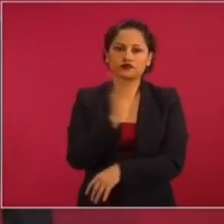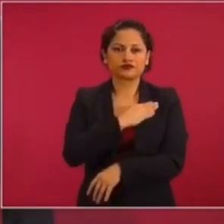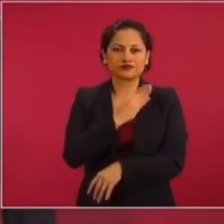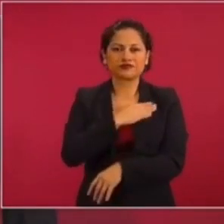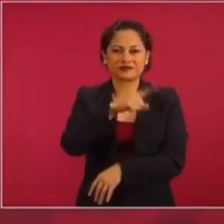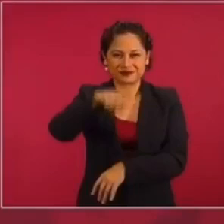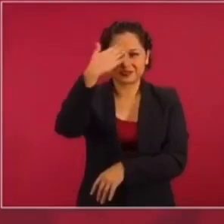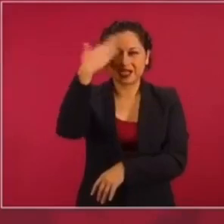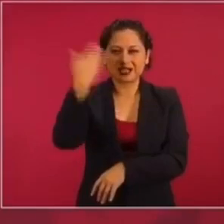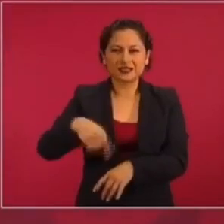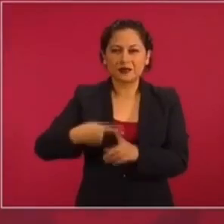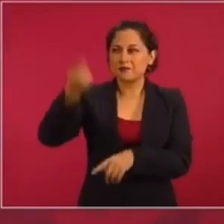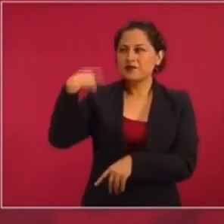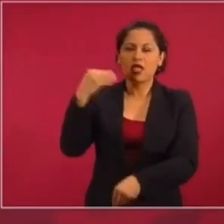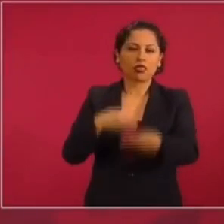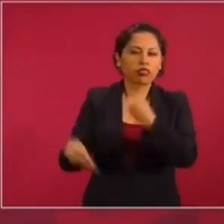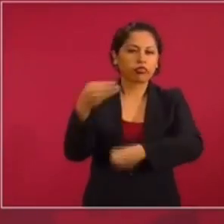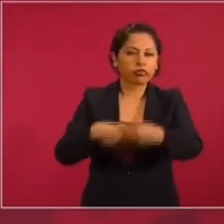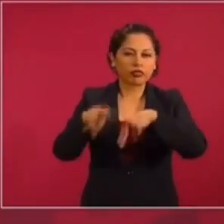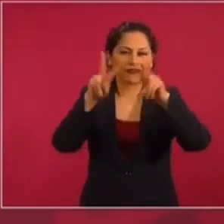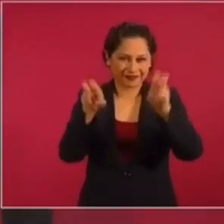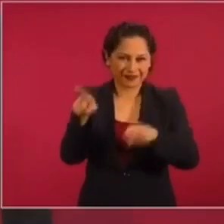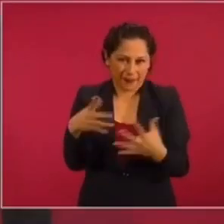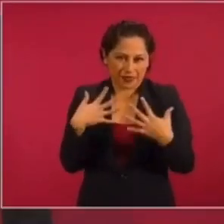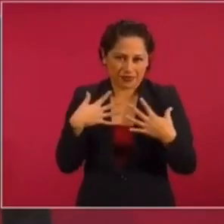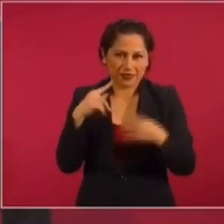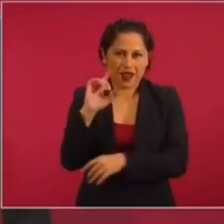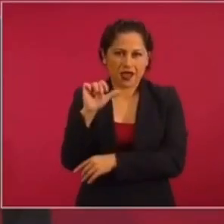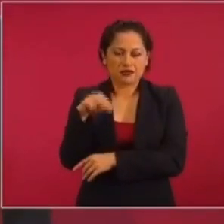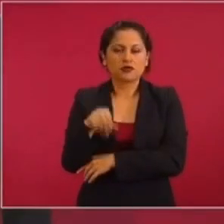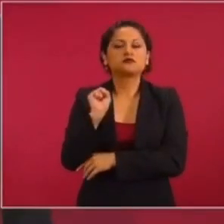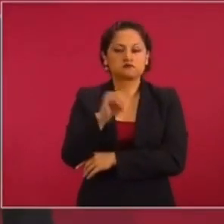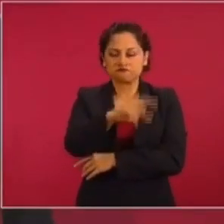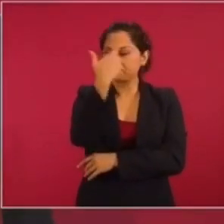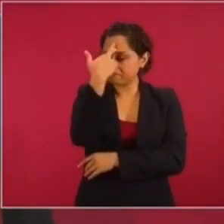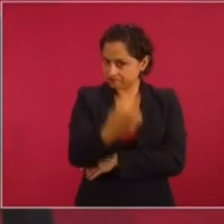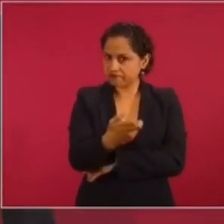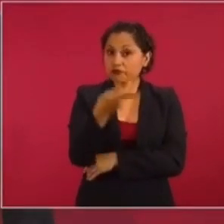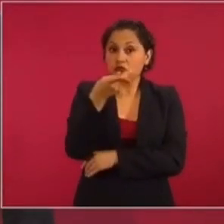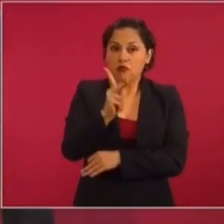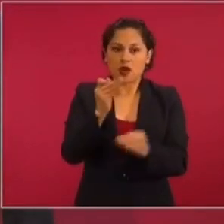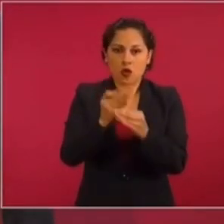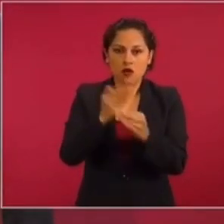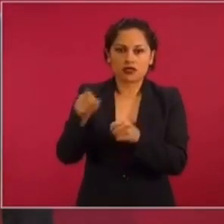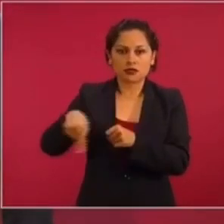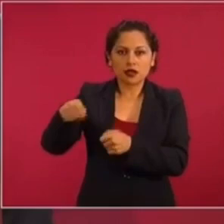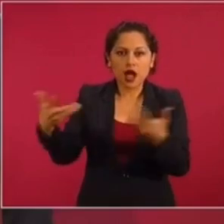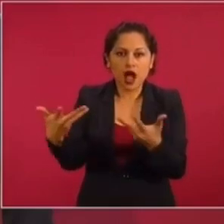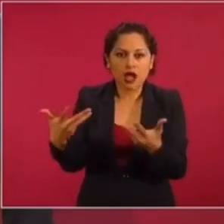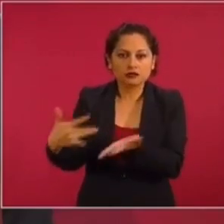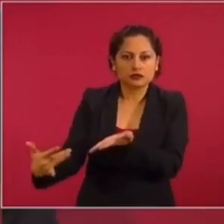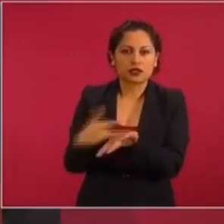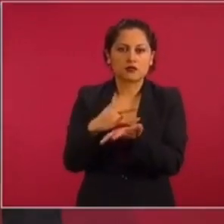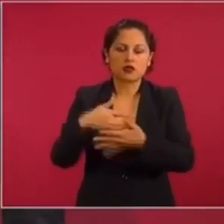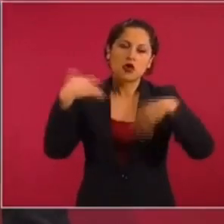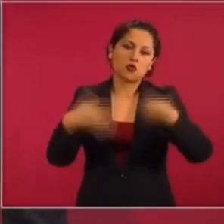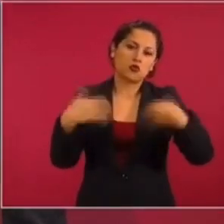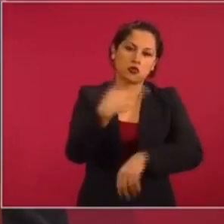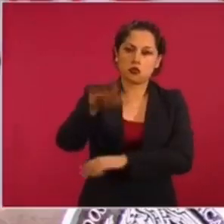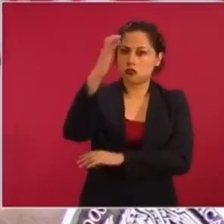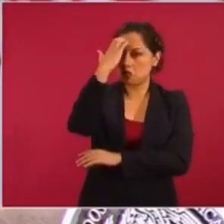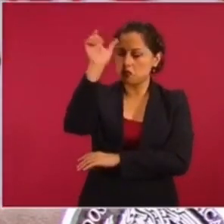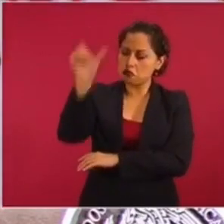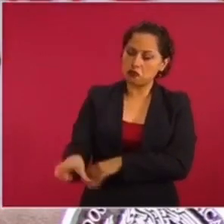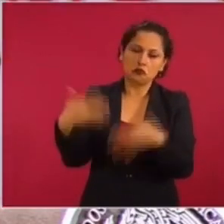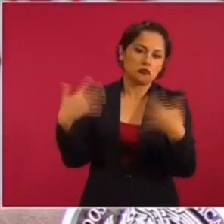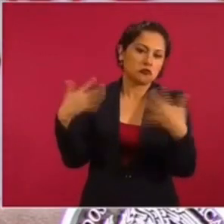genera lo del Teletón, sí, pero en estos momentos lo que están haciendo se reconoce. Lo demás ya cada quien